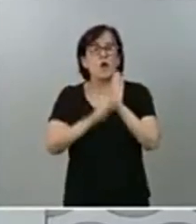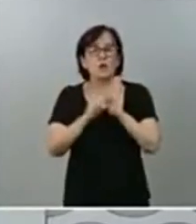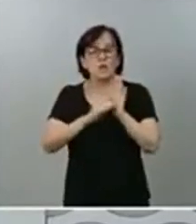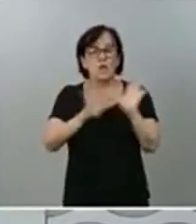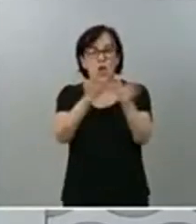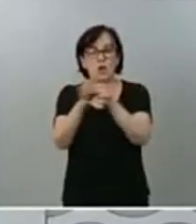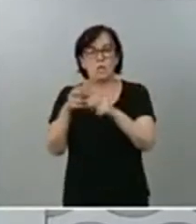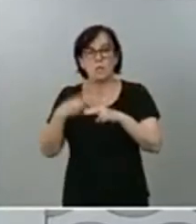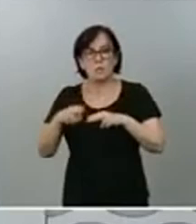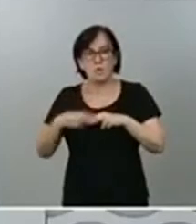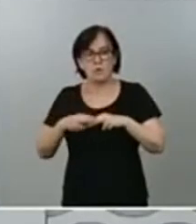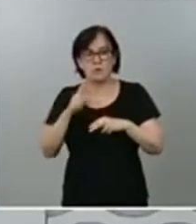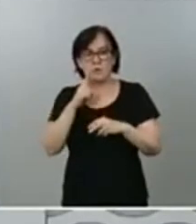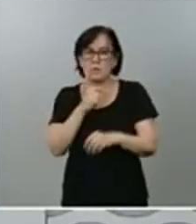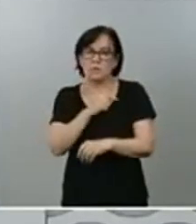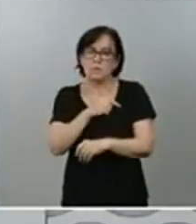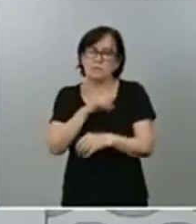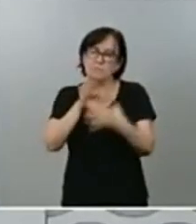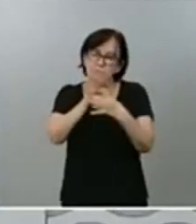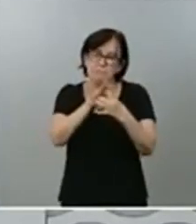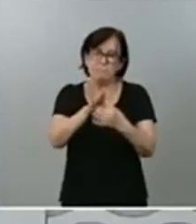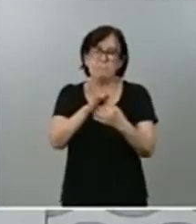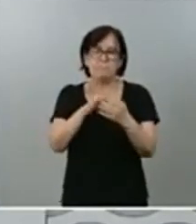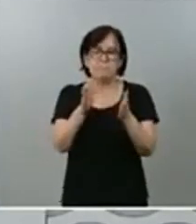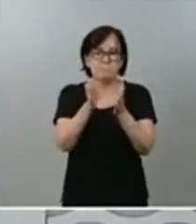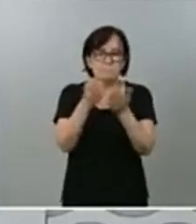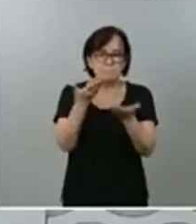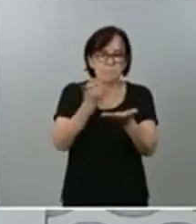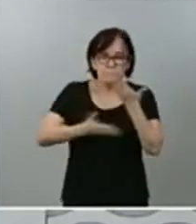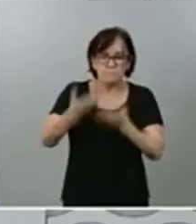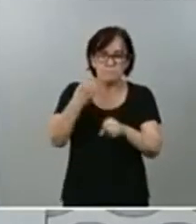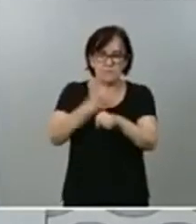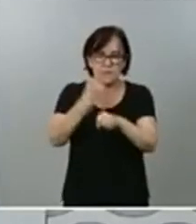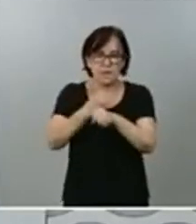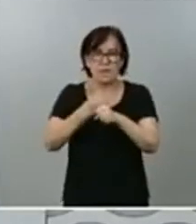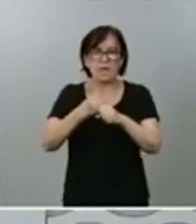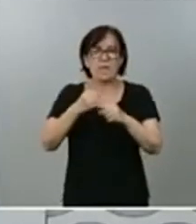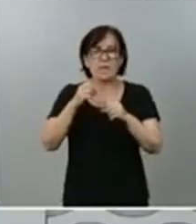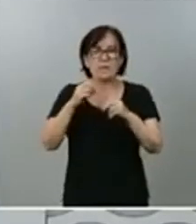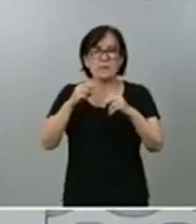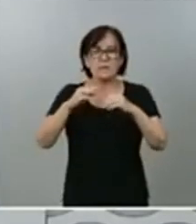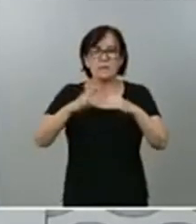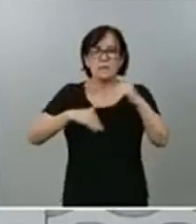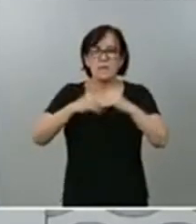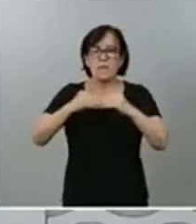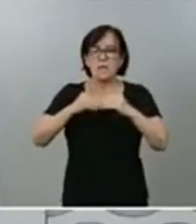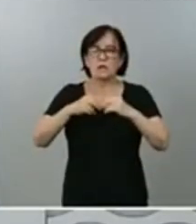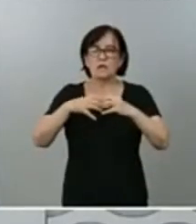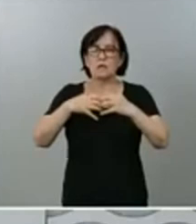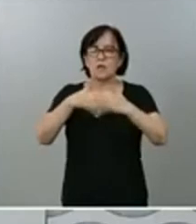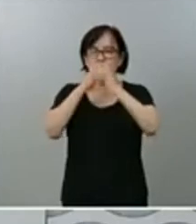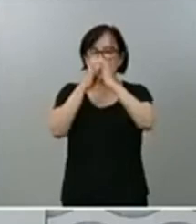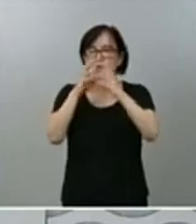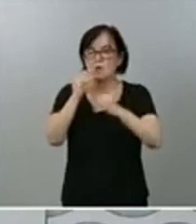arrimen el hombro, contribuyan a la tarea de reconstrucción, seamos capaces de elaborar unos presupuestos que